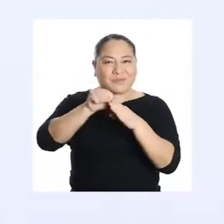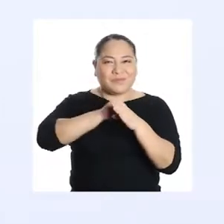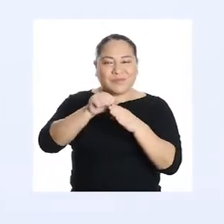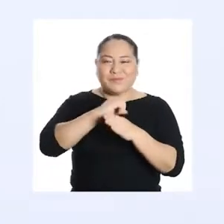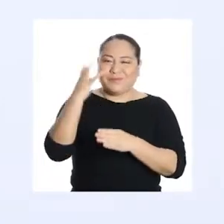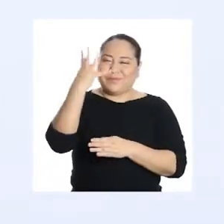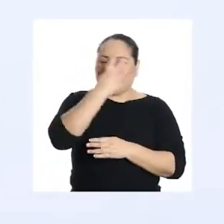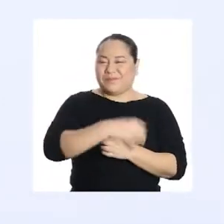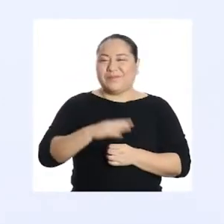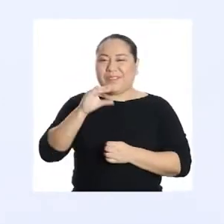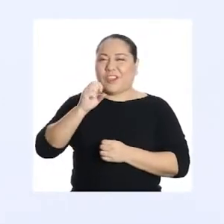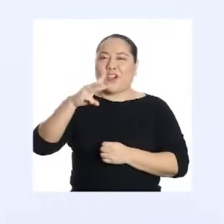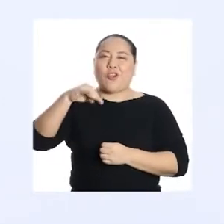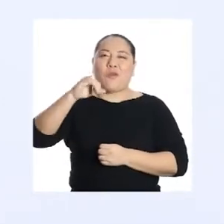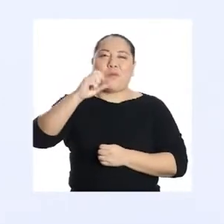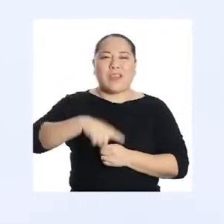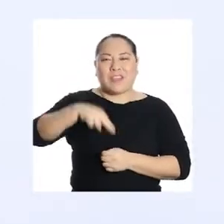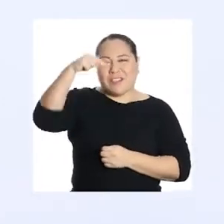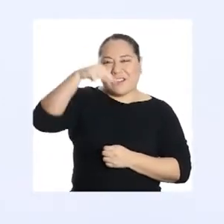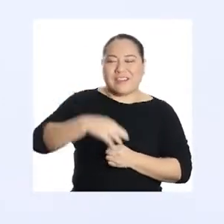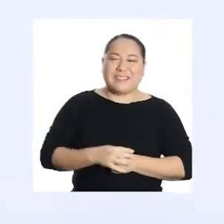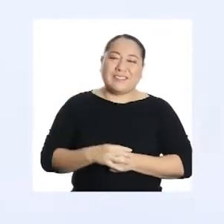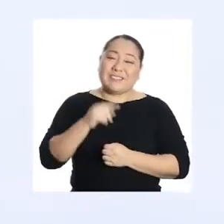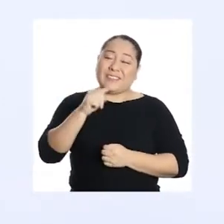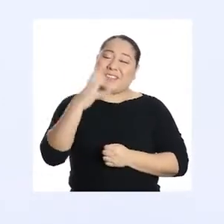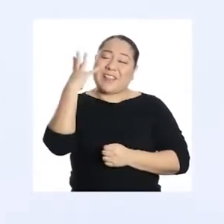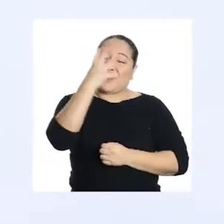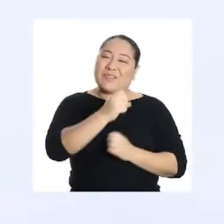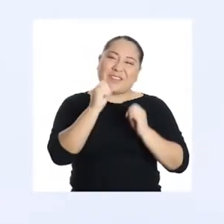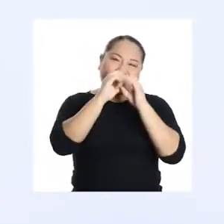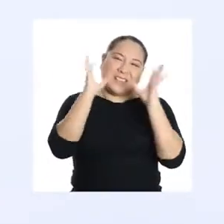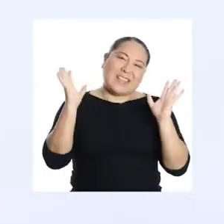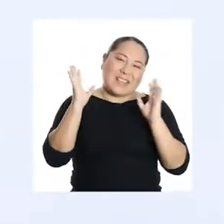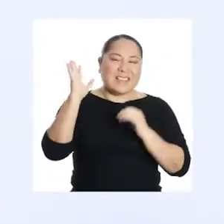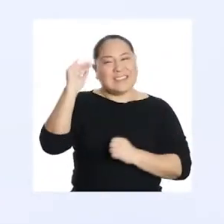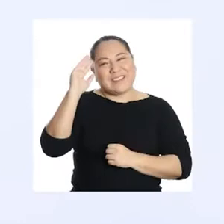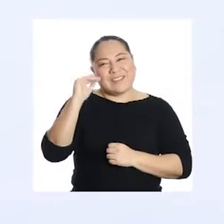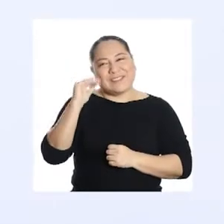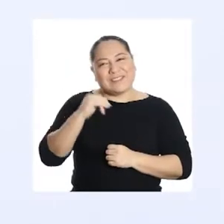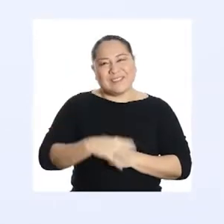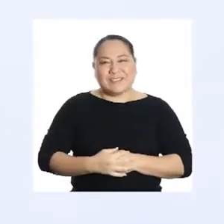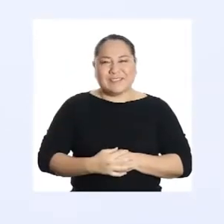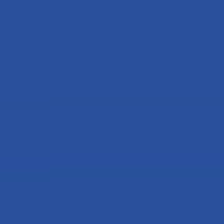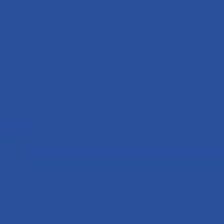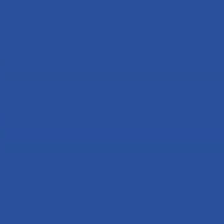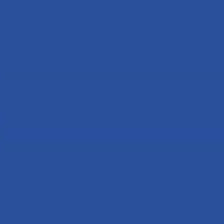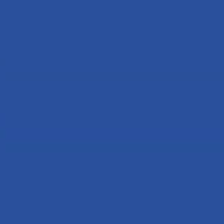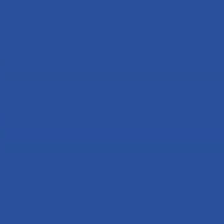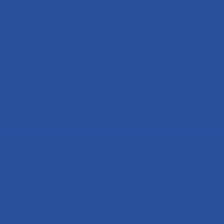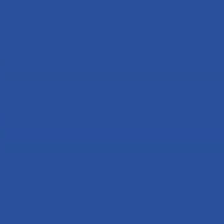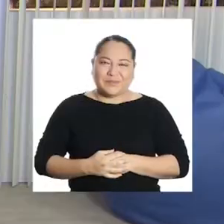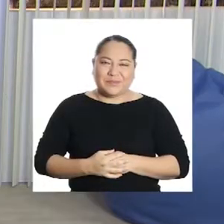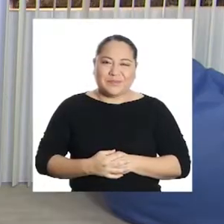practicando la hermosa cumbia norteña. Que tengan un hermoso día. Adiós. Nos vemos.